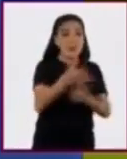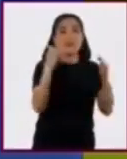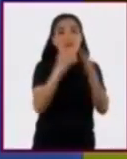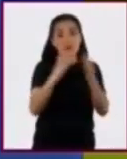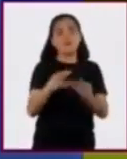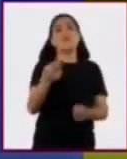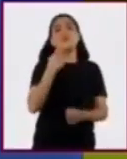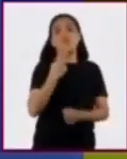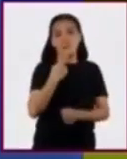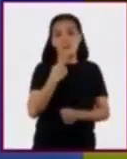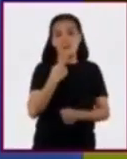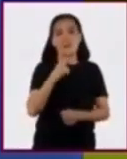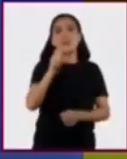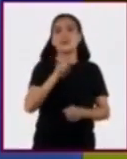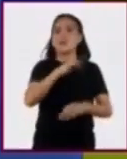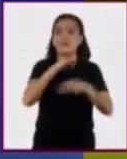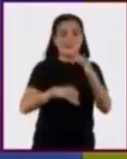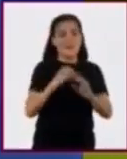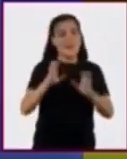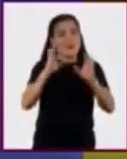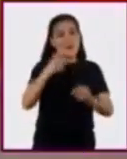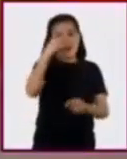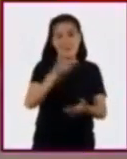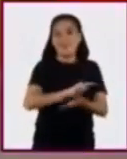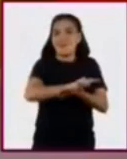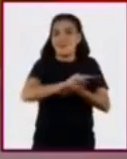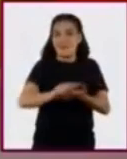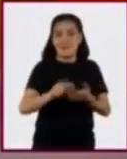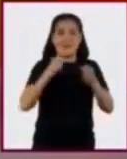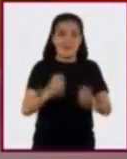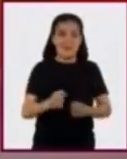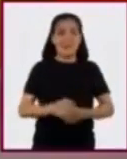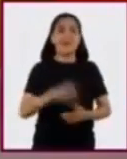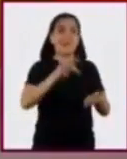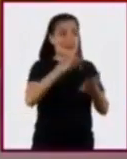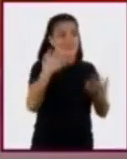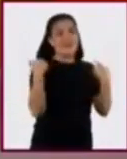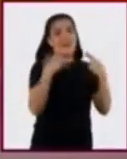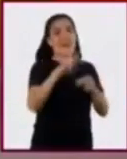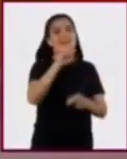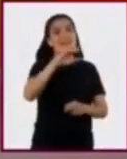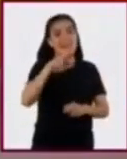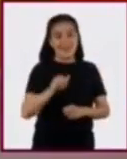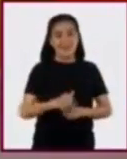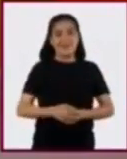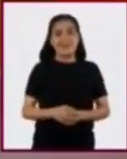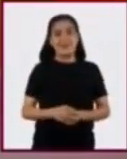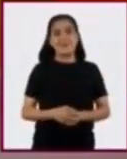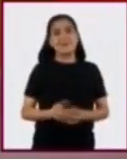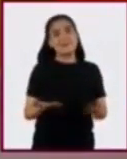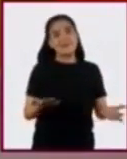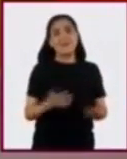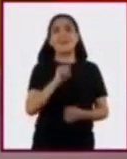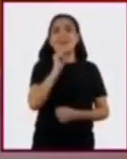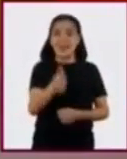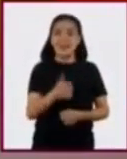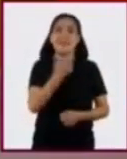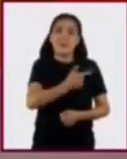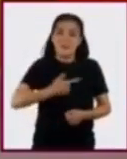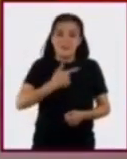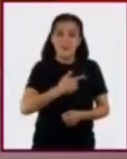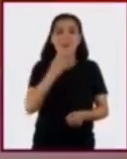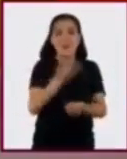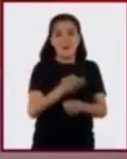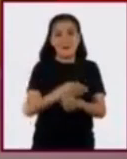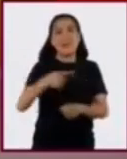utilicen todas las medidas de seguridad. Gracias, maestra Diana. Por nada, ha sido un placer